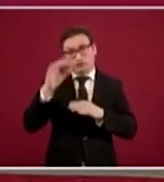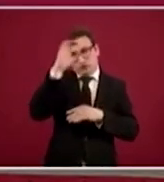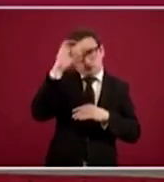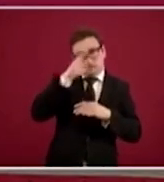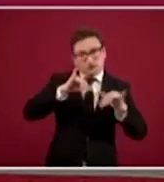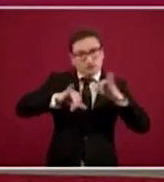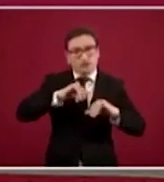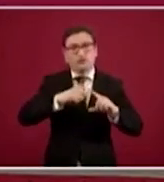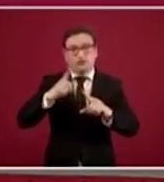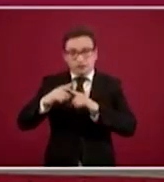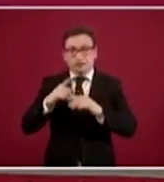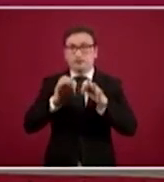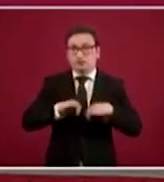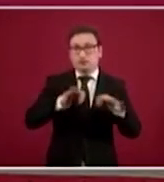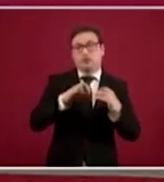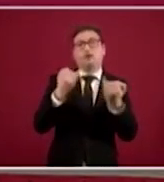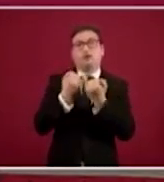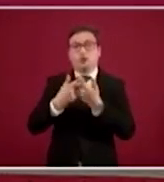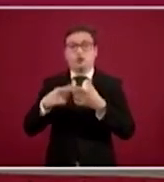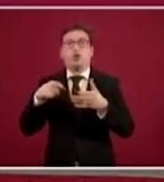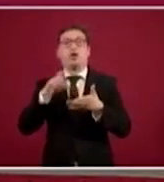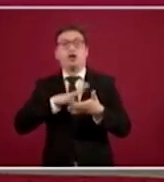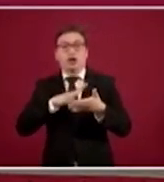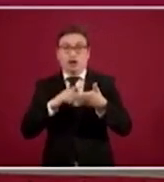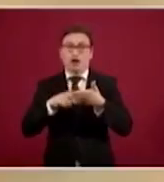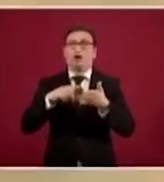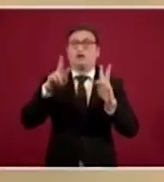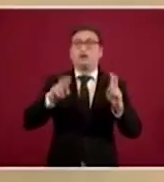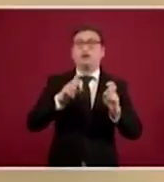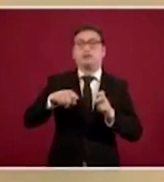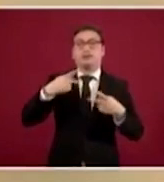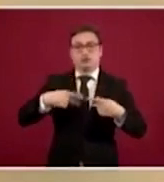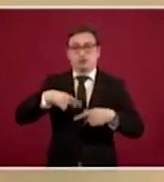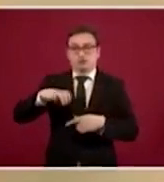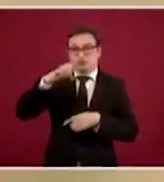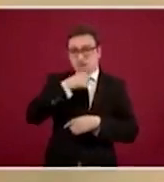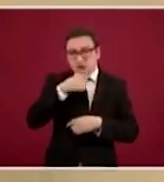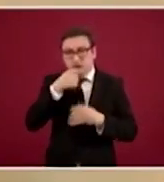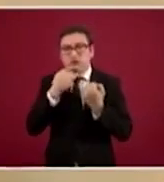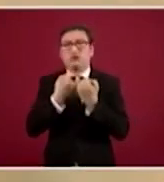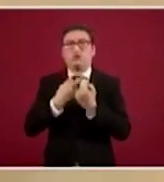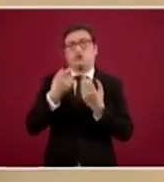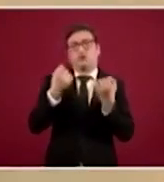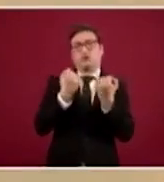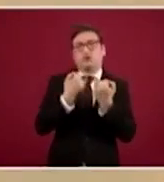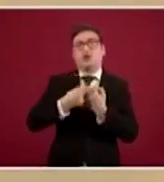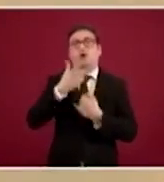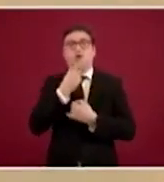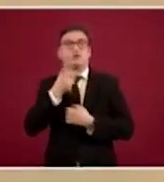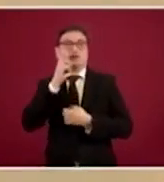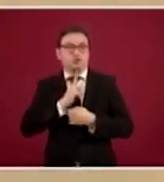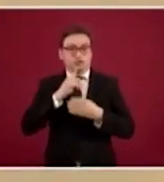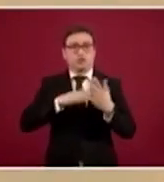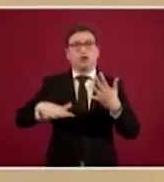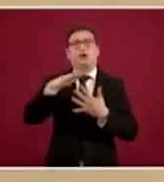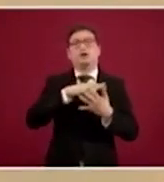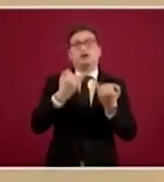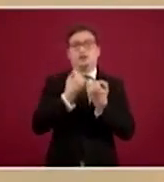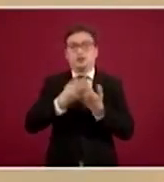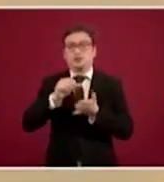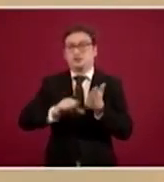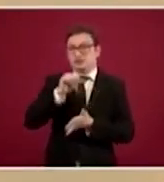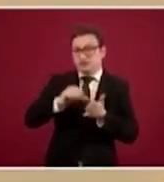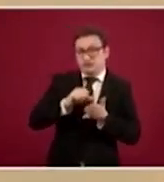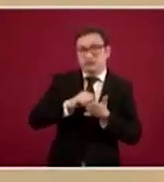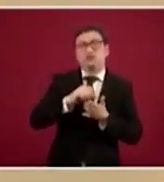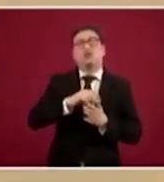sección de adultos mayores, que también vamos alimentándola poco a poco, acciones con perspectiva de género que nos lleva a la página del Centro Nacional